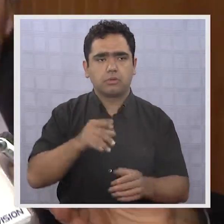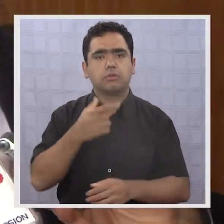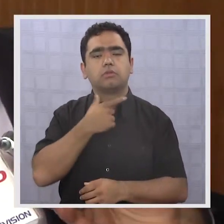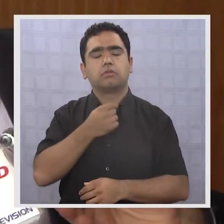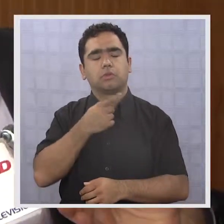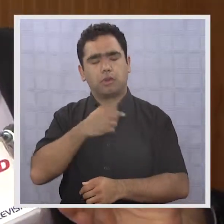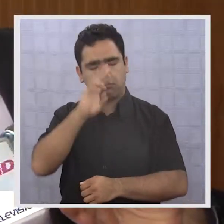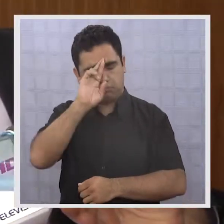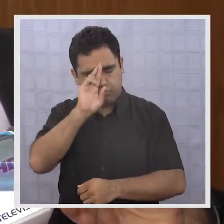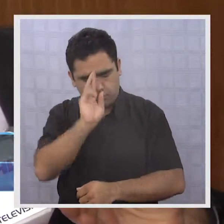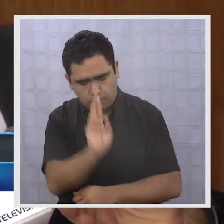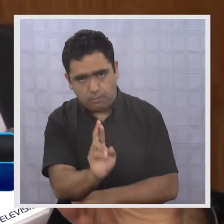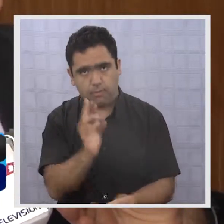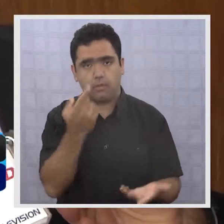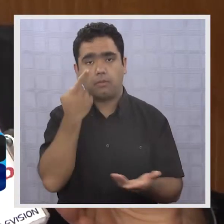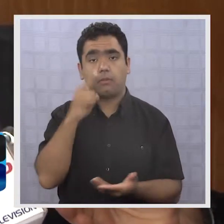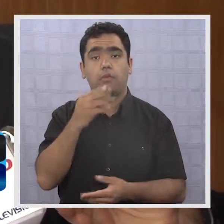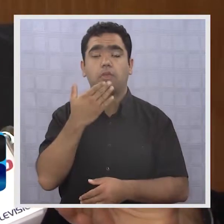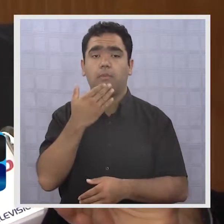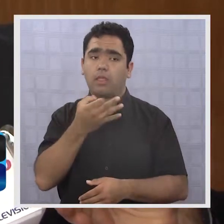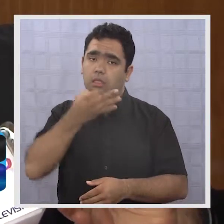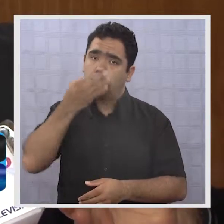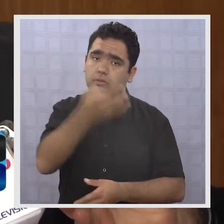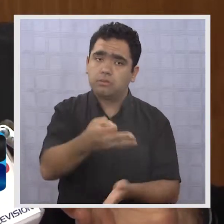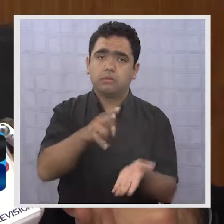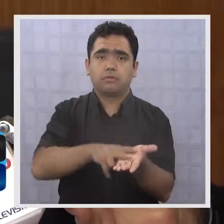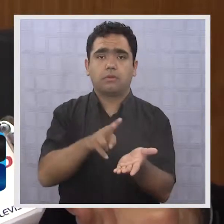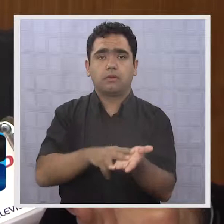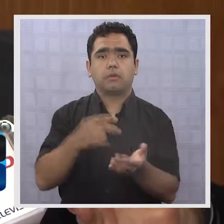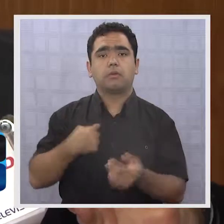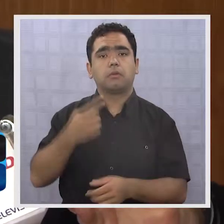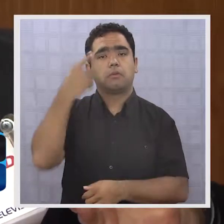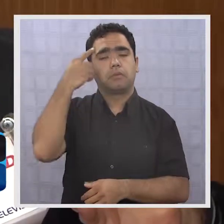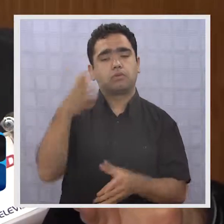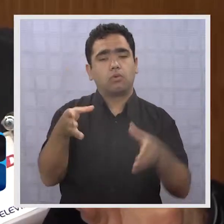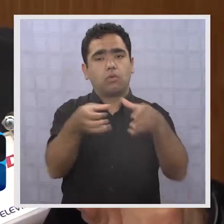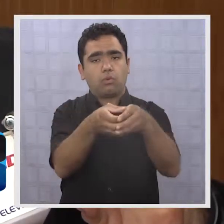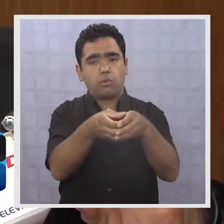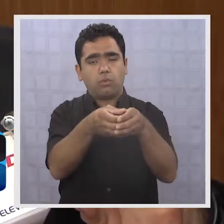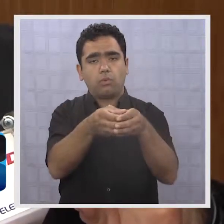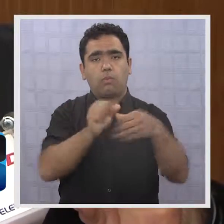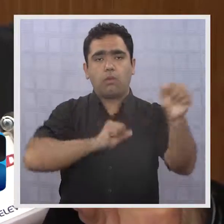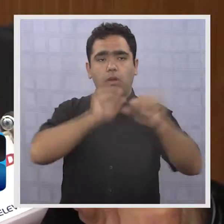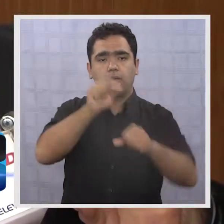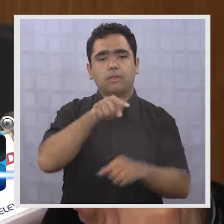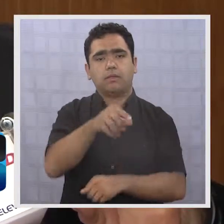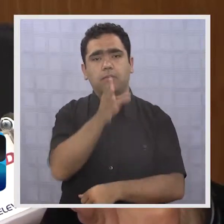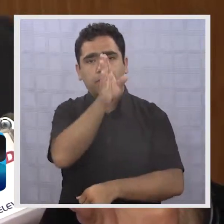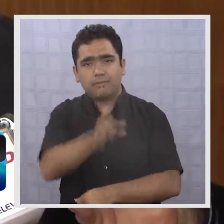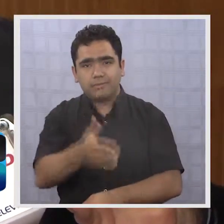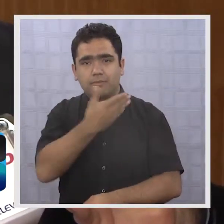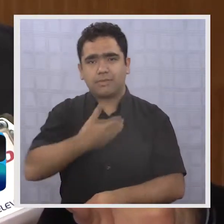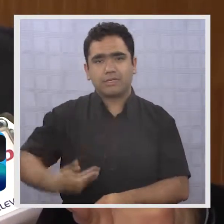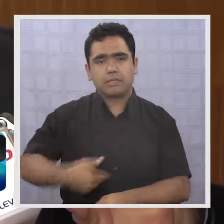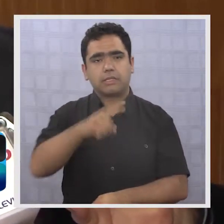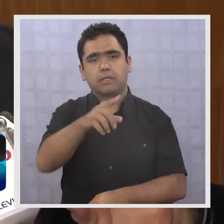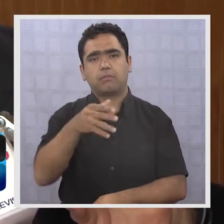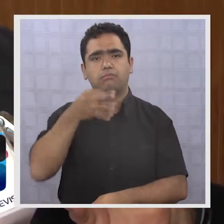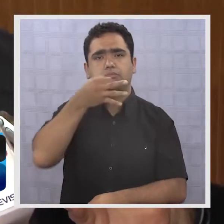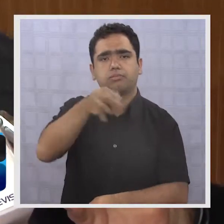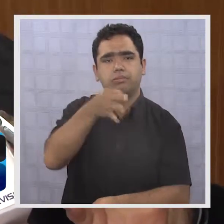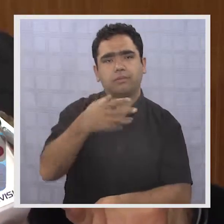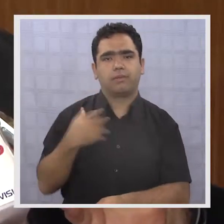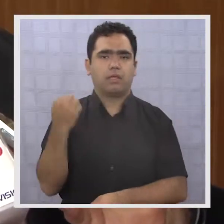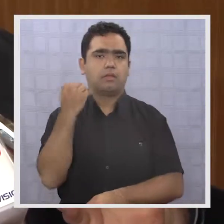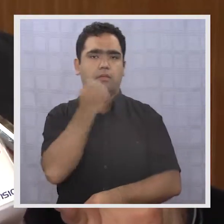respetuoso, pero además súper directo. Me parece que se equivoca el presidente del partido radical en tratar de establecer claramente la